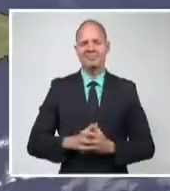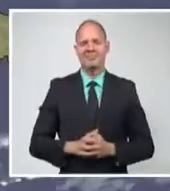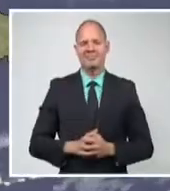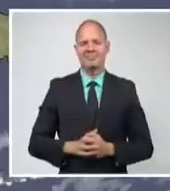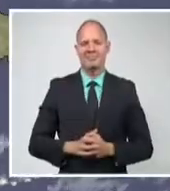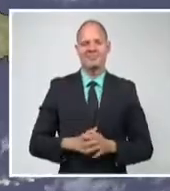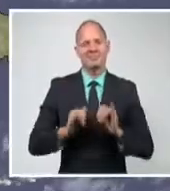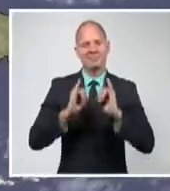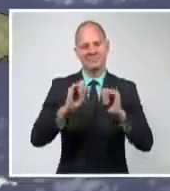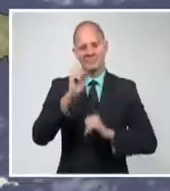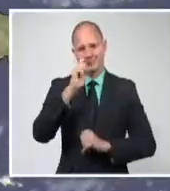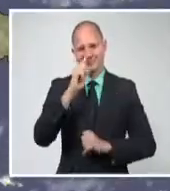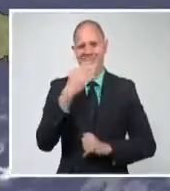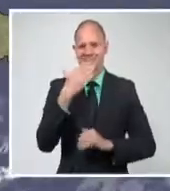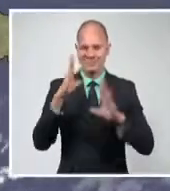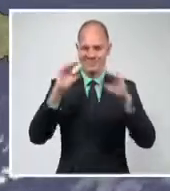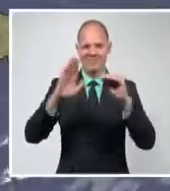meteorológica. Tengan todos feliz noche y hasta mañana.